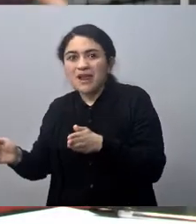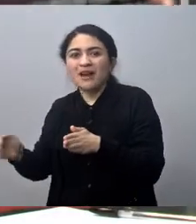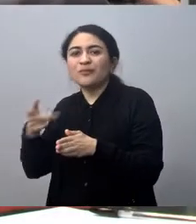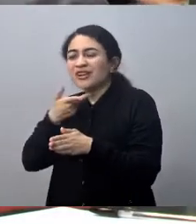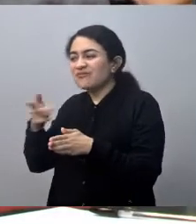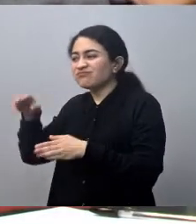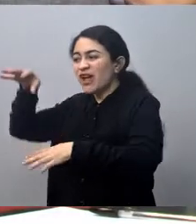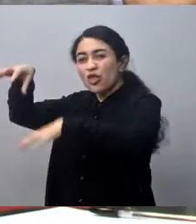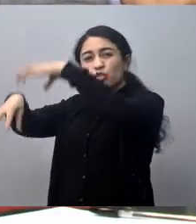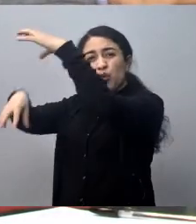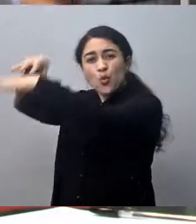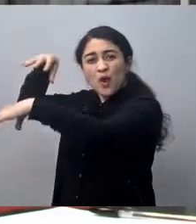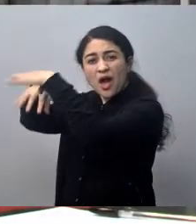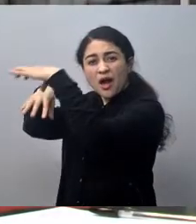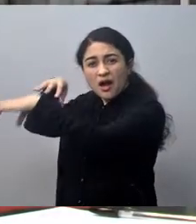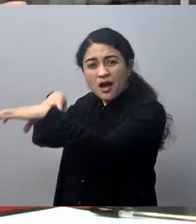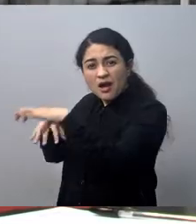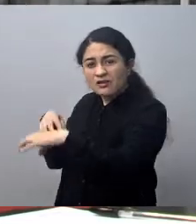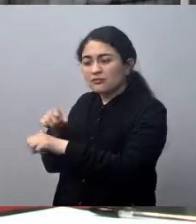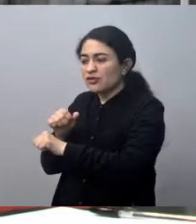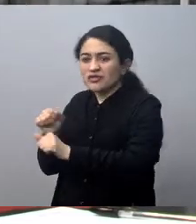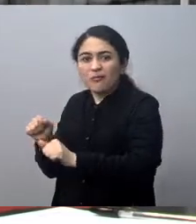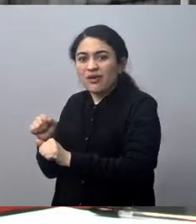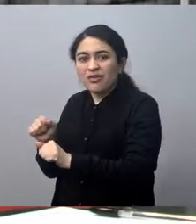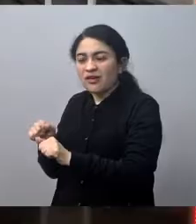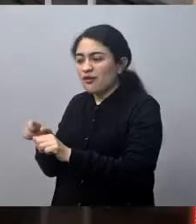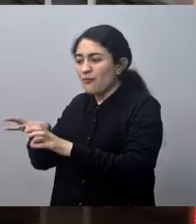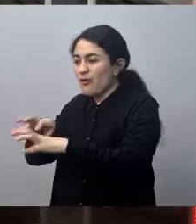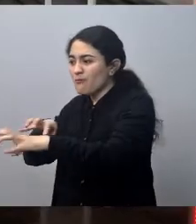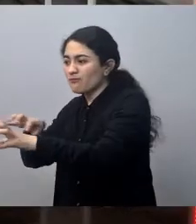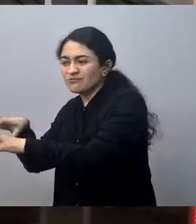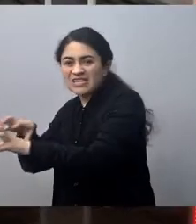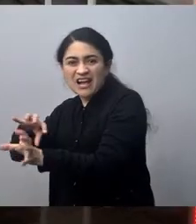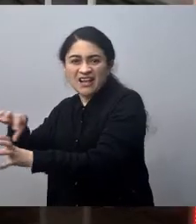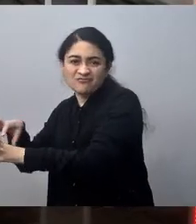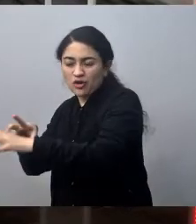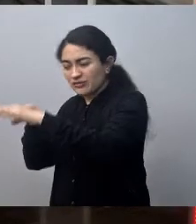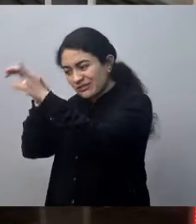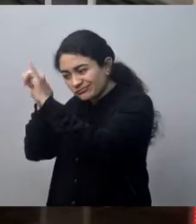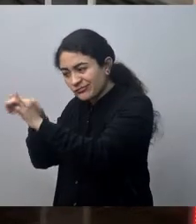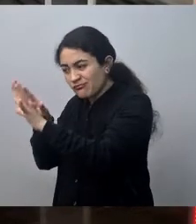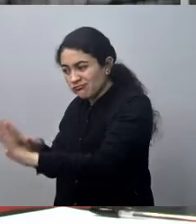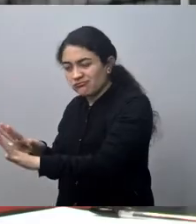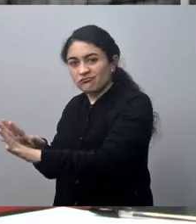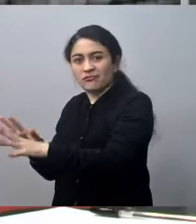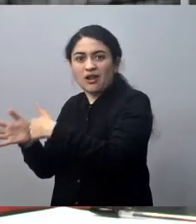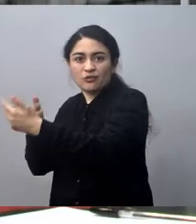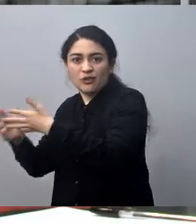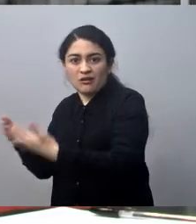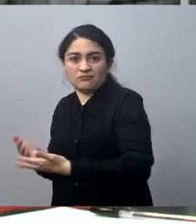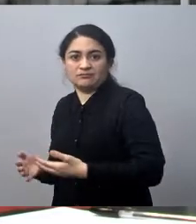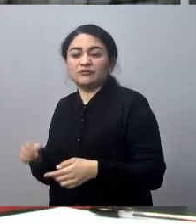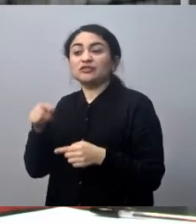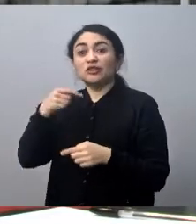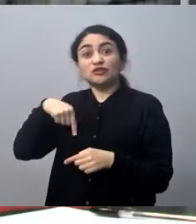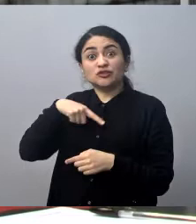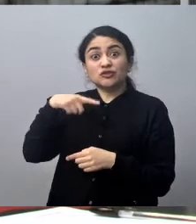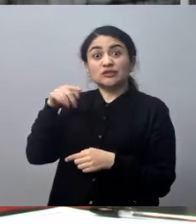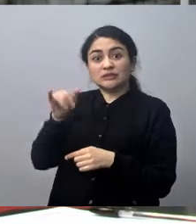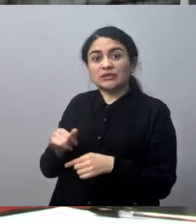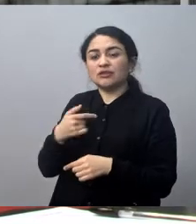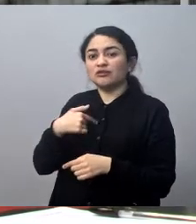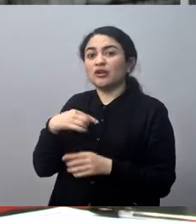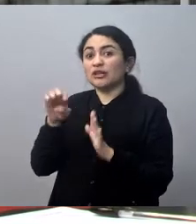y gran parte del campo lunar que no se puede tampoco tocar. Entonces, por lo tanto, lo que nosotros estamos apostando es que este proyecto que es